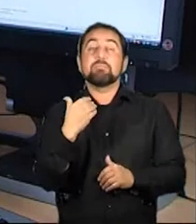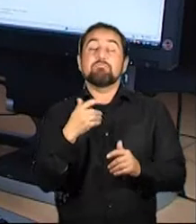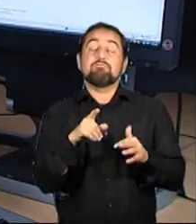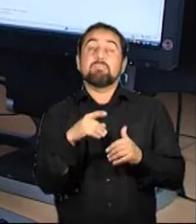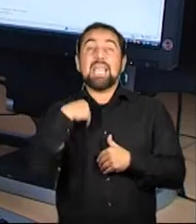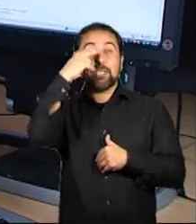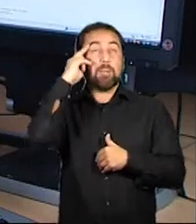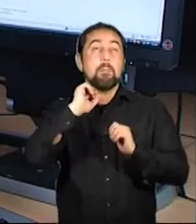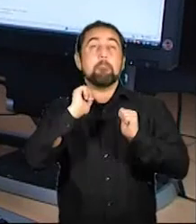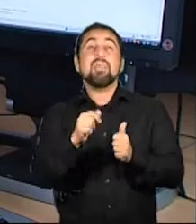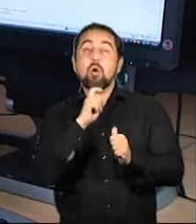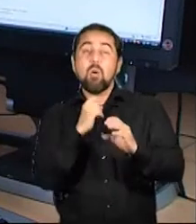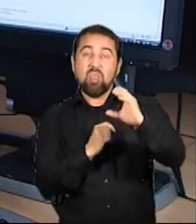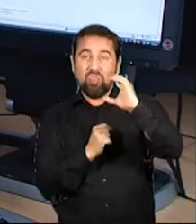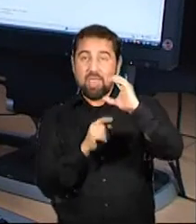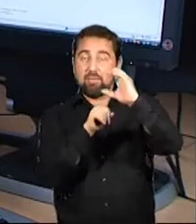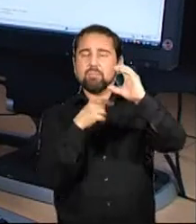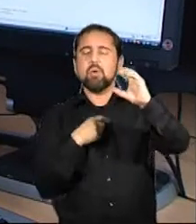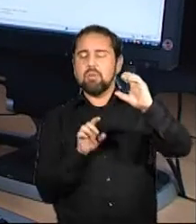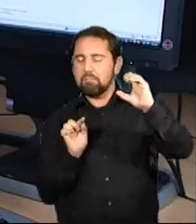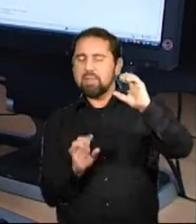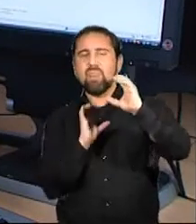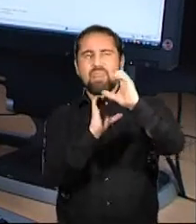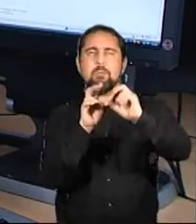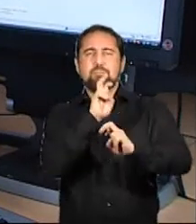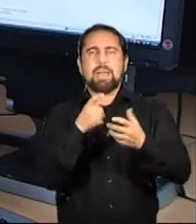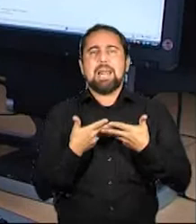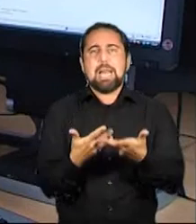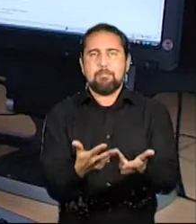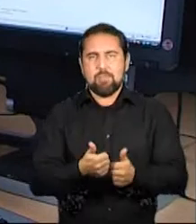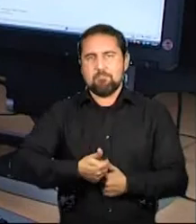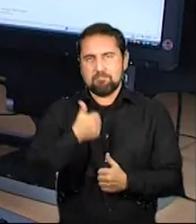Como Cristóbal Colón empieza por C, pues teclaremos la C para ir más rápido.